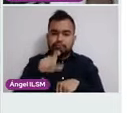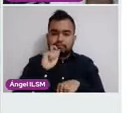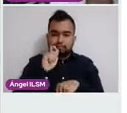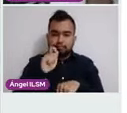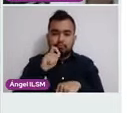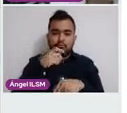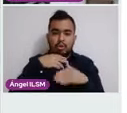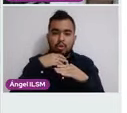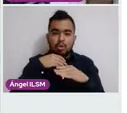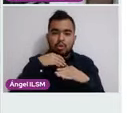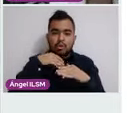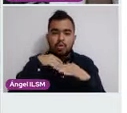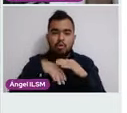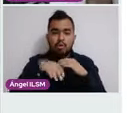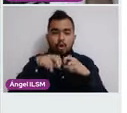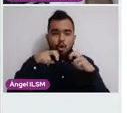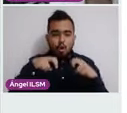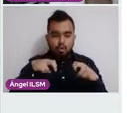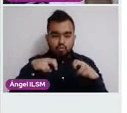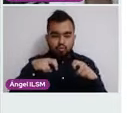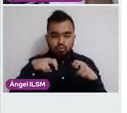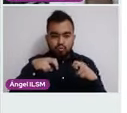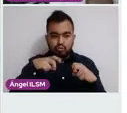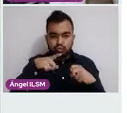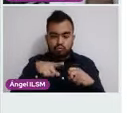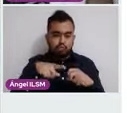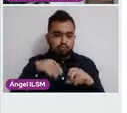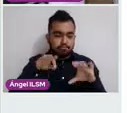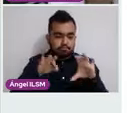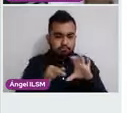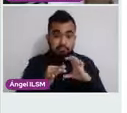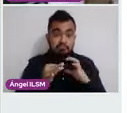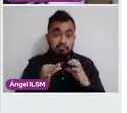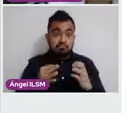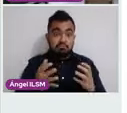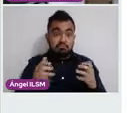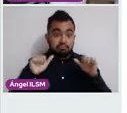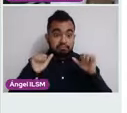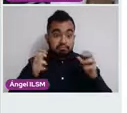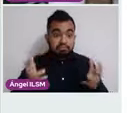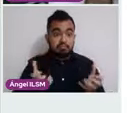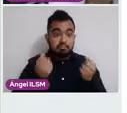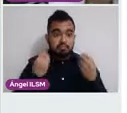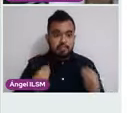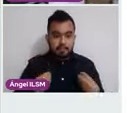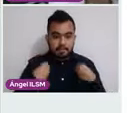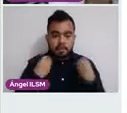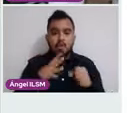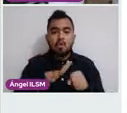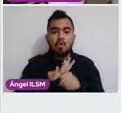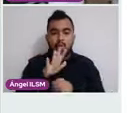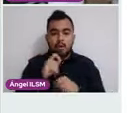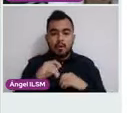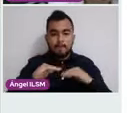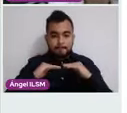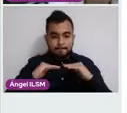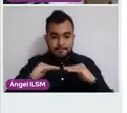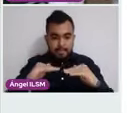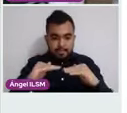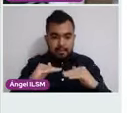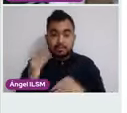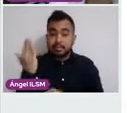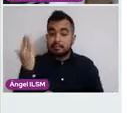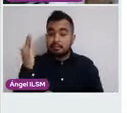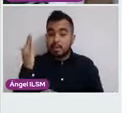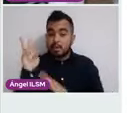Se realiza a primer nivel y salva vidas. ¿Cuál es el material que vamos a ocupar? Una mesa de exploración, espejo vaginal,